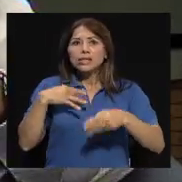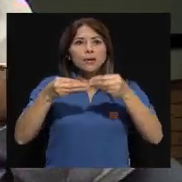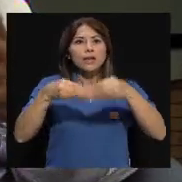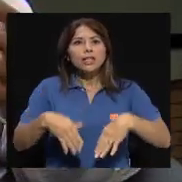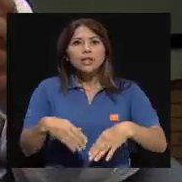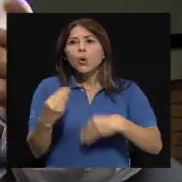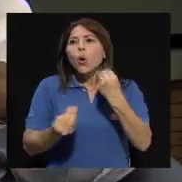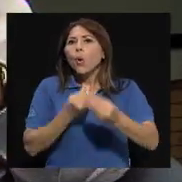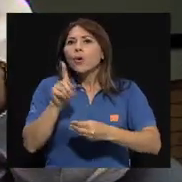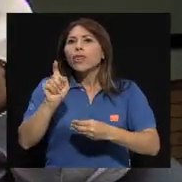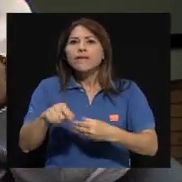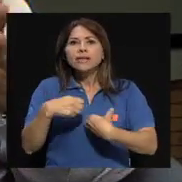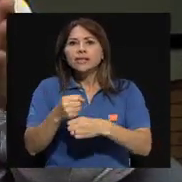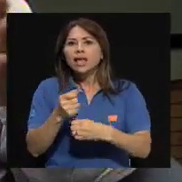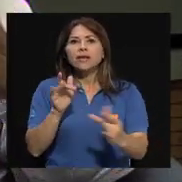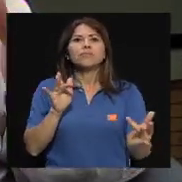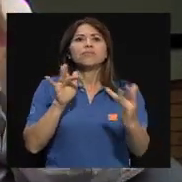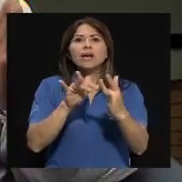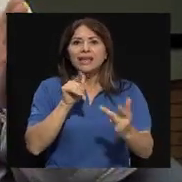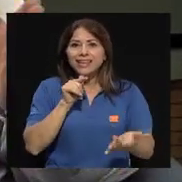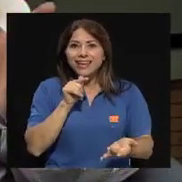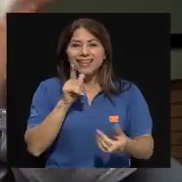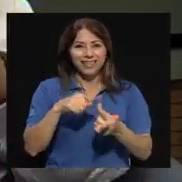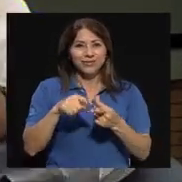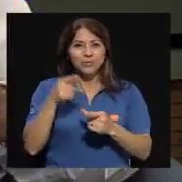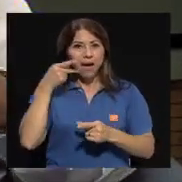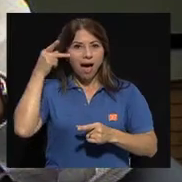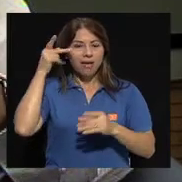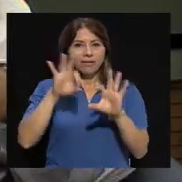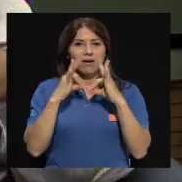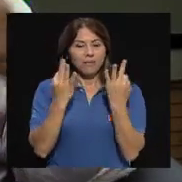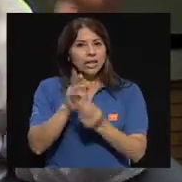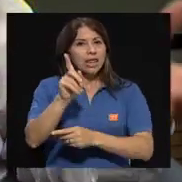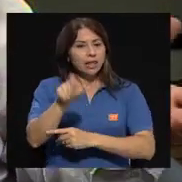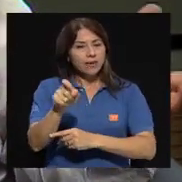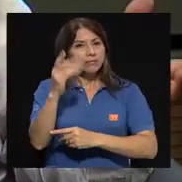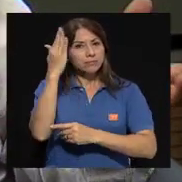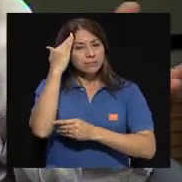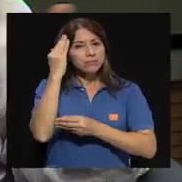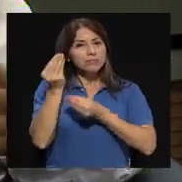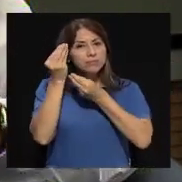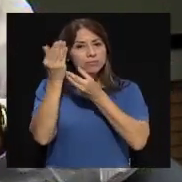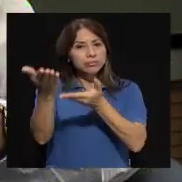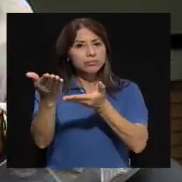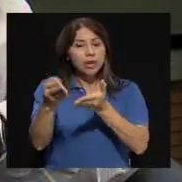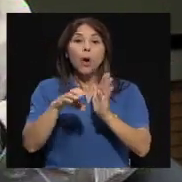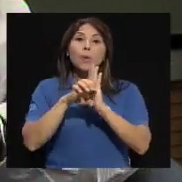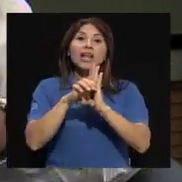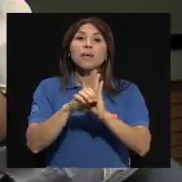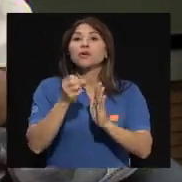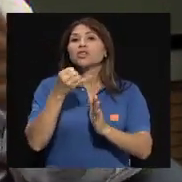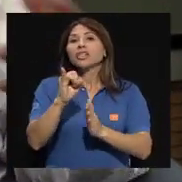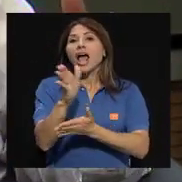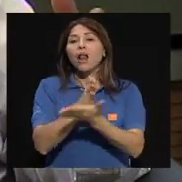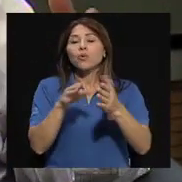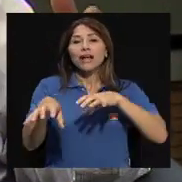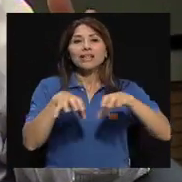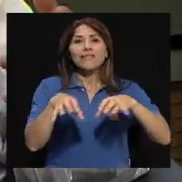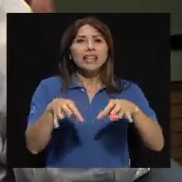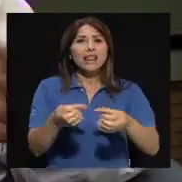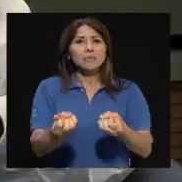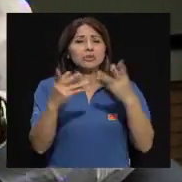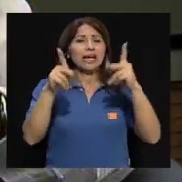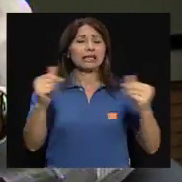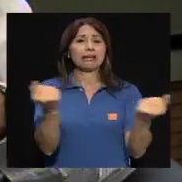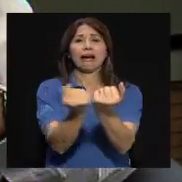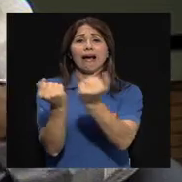opciones en caso de un evento masivo, público, o en caso de que se